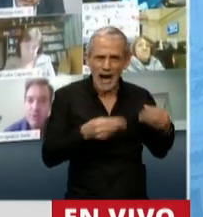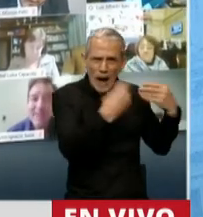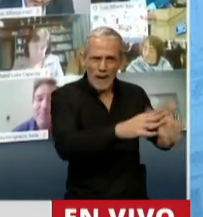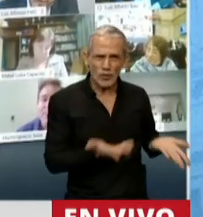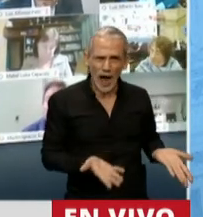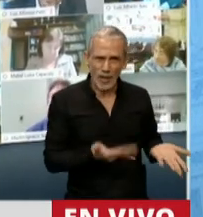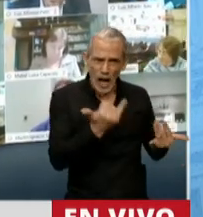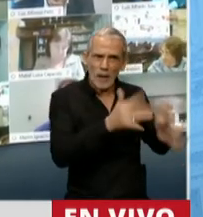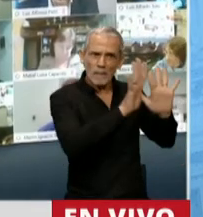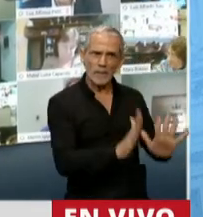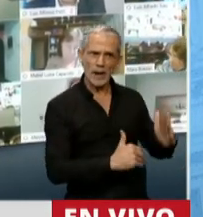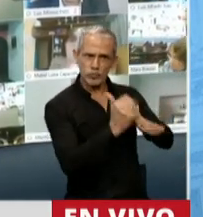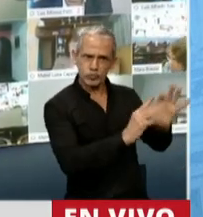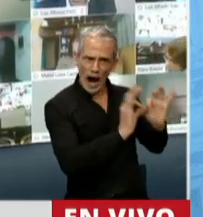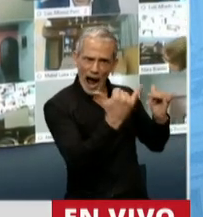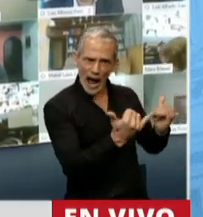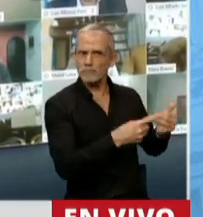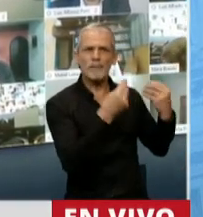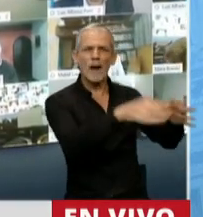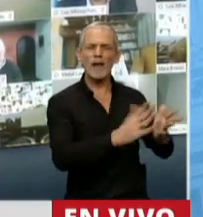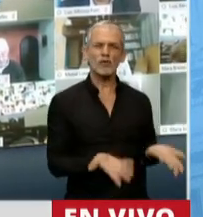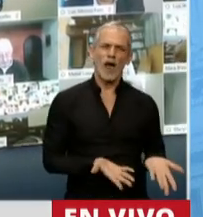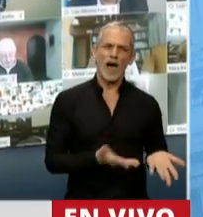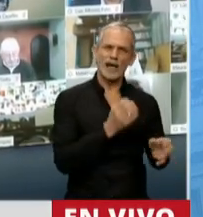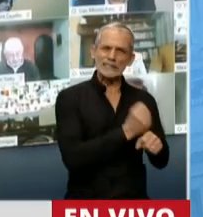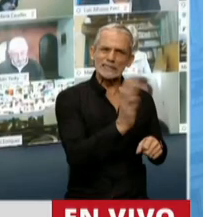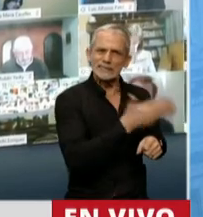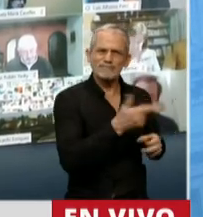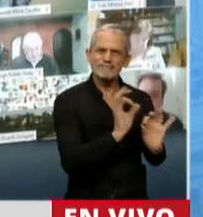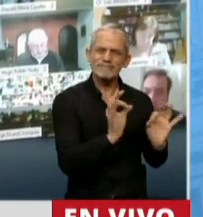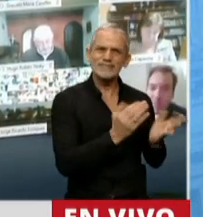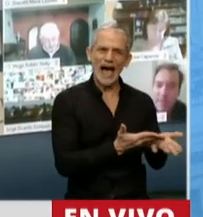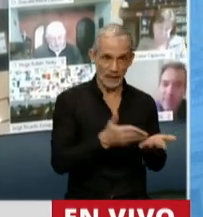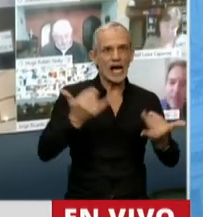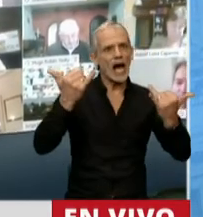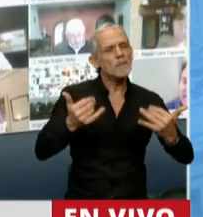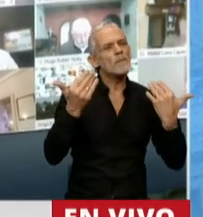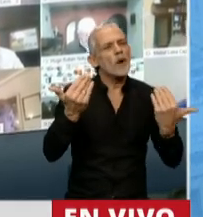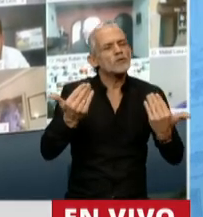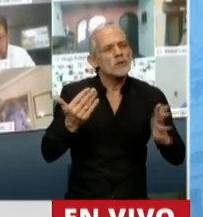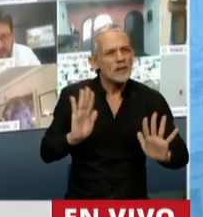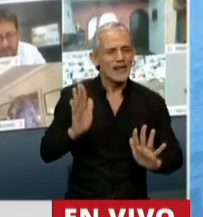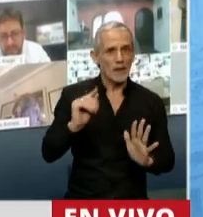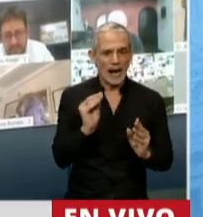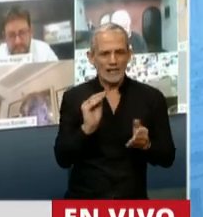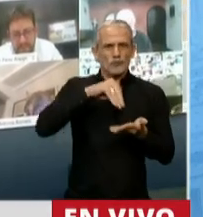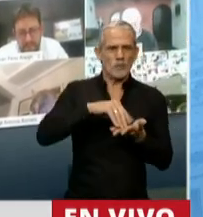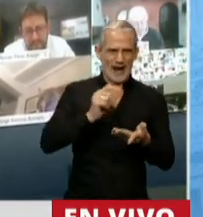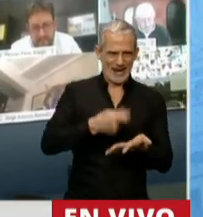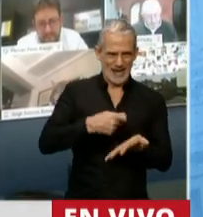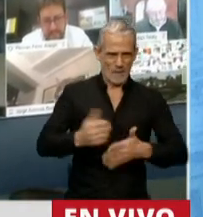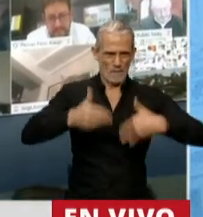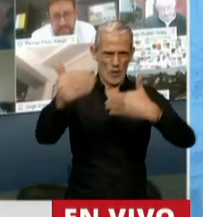abandonadas. Por eso quiero destacar, señor Presidente, la posibilidad que hemos tenido de sumar a esta moratoria.